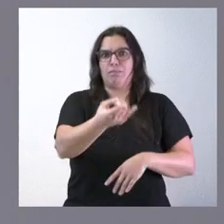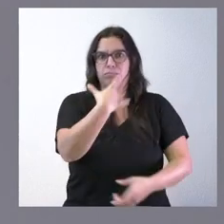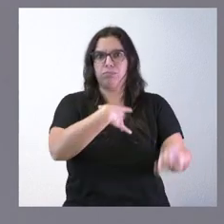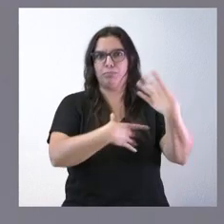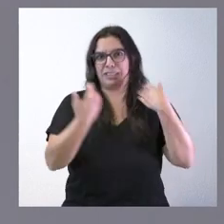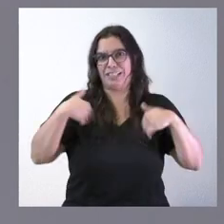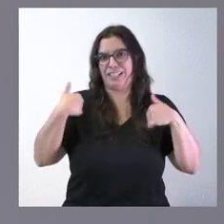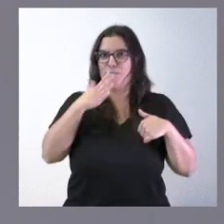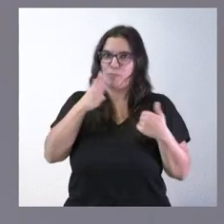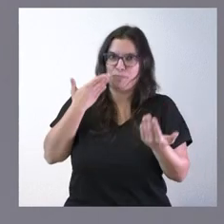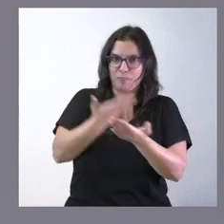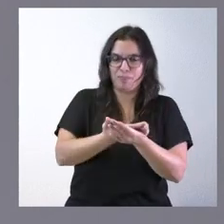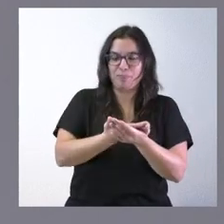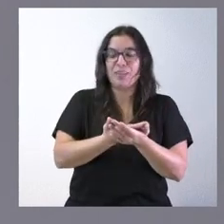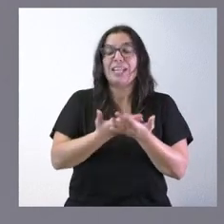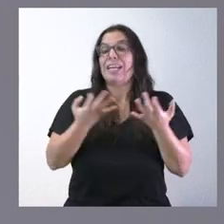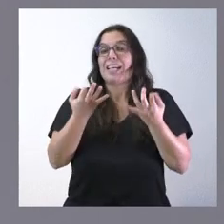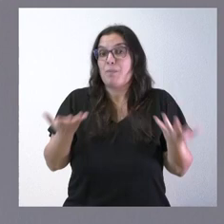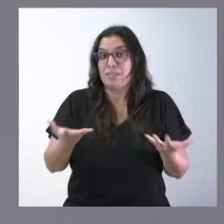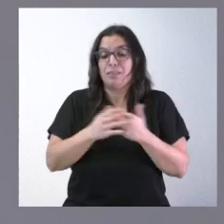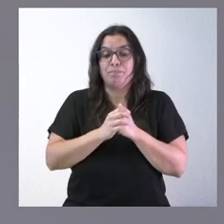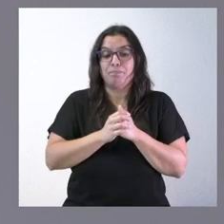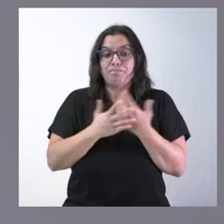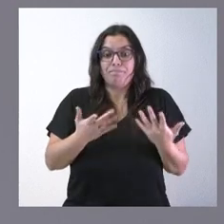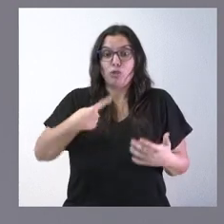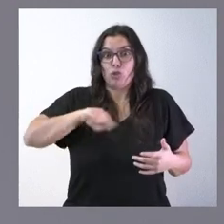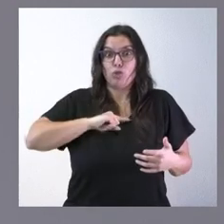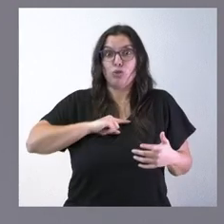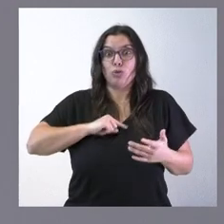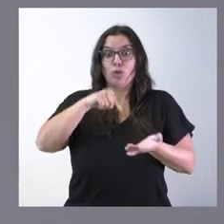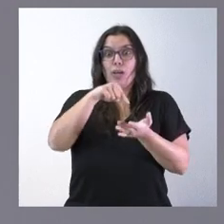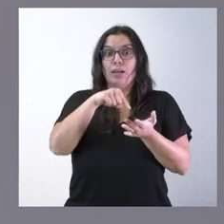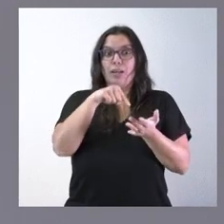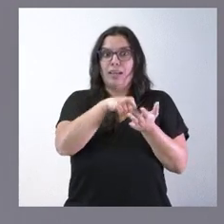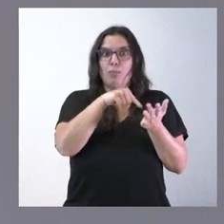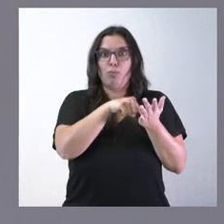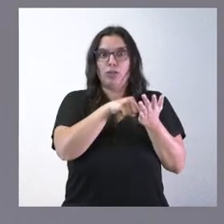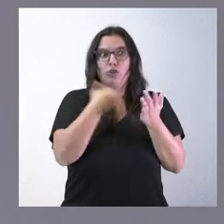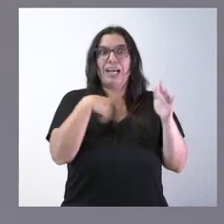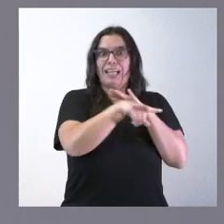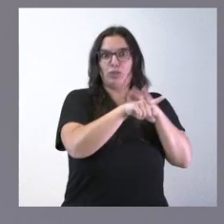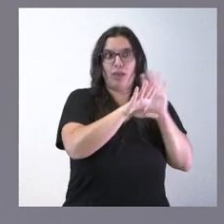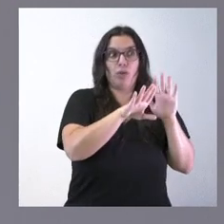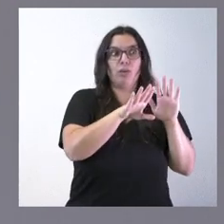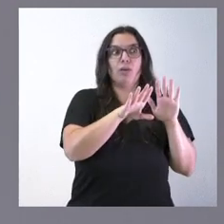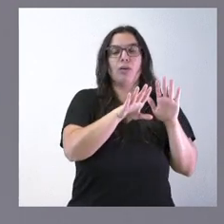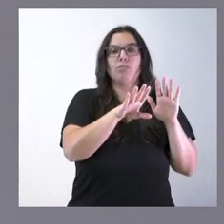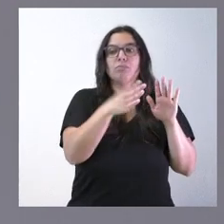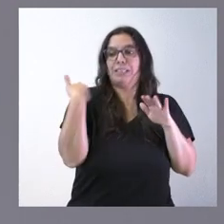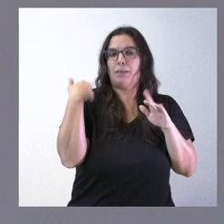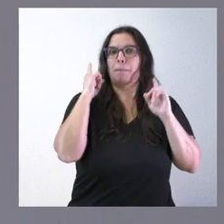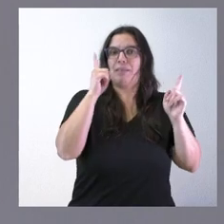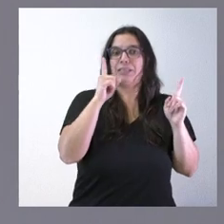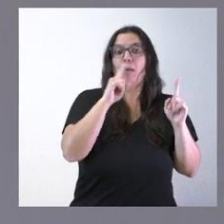de Castilla y León que ocurría que nosotros teníamos nuevas bajadas de impuestos como les dije siempre porque no sería la última bajada de impuestos previstas